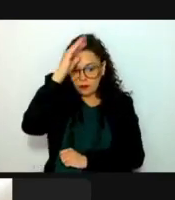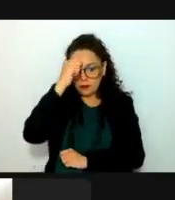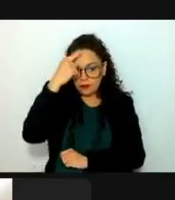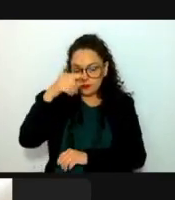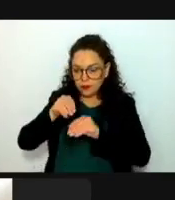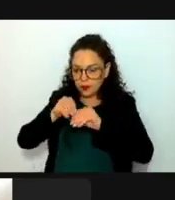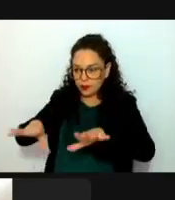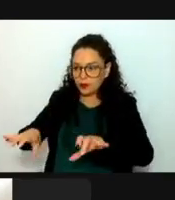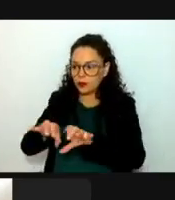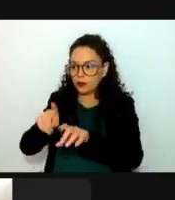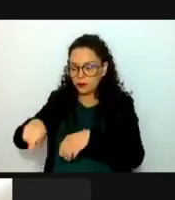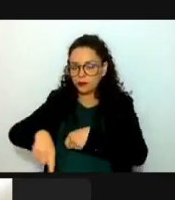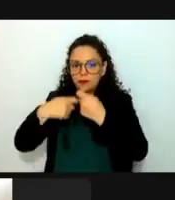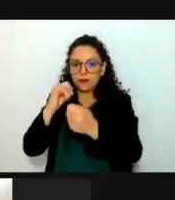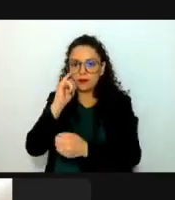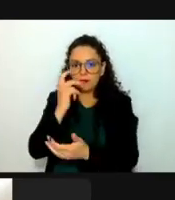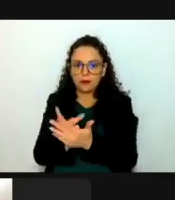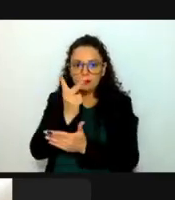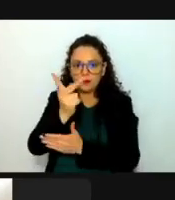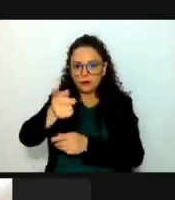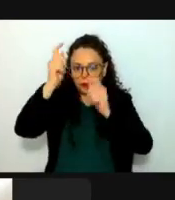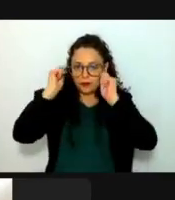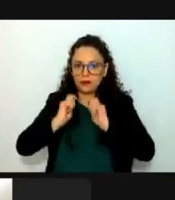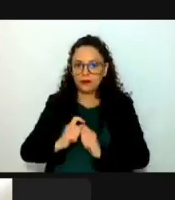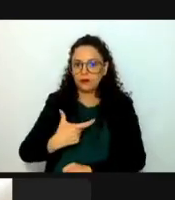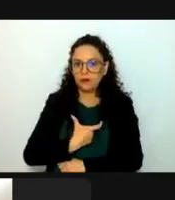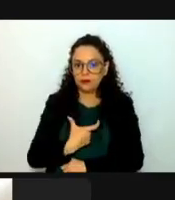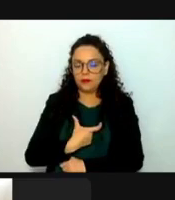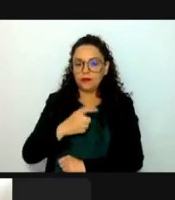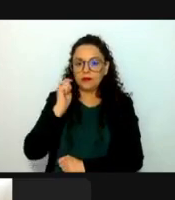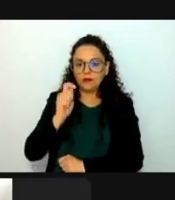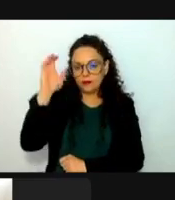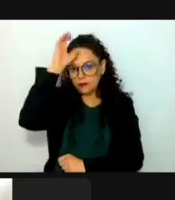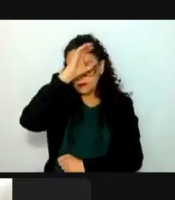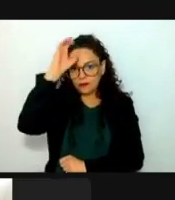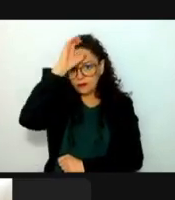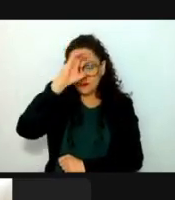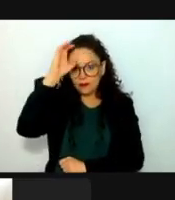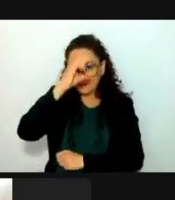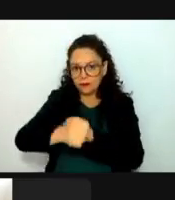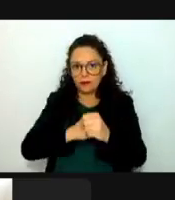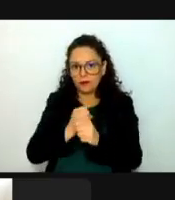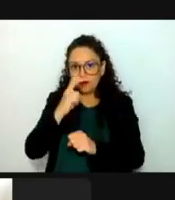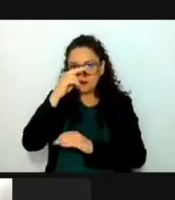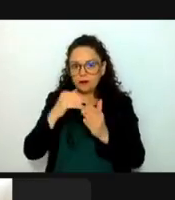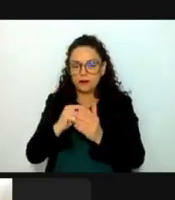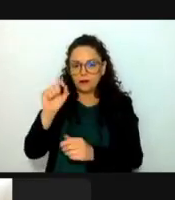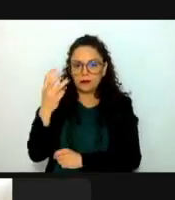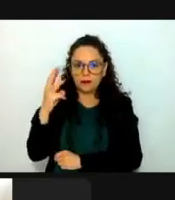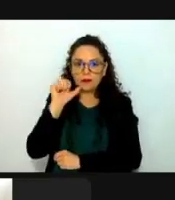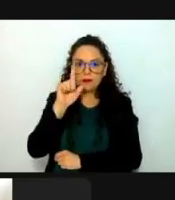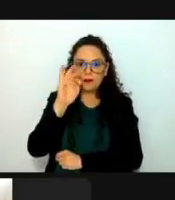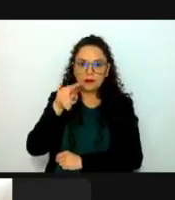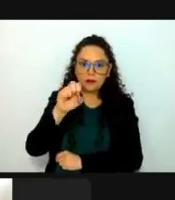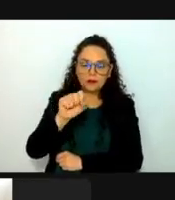la entrega de la medalla al mérito en ciencias del año 2023, Alfonso Luis Herrera, queda aprobado.